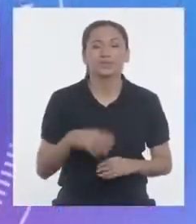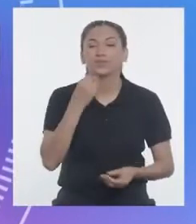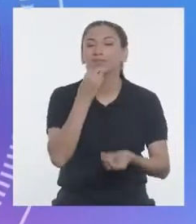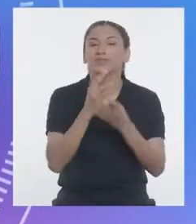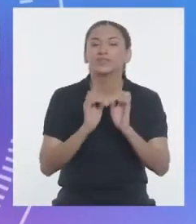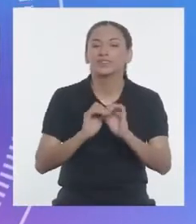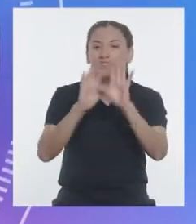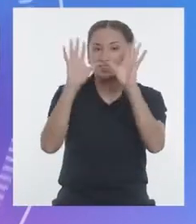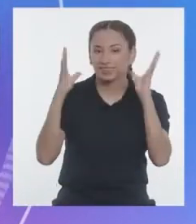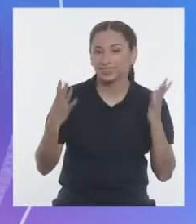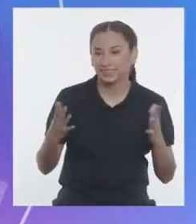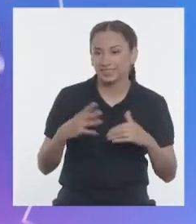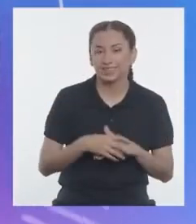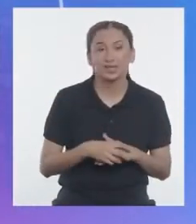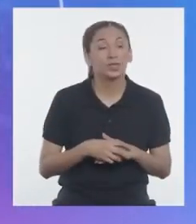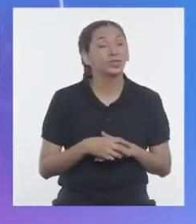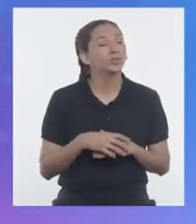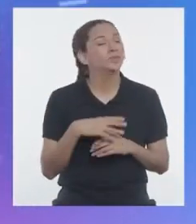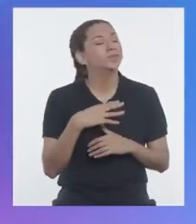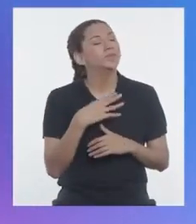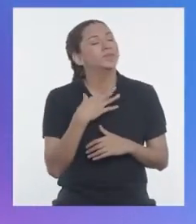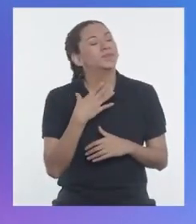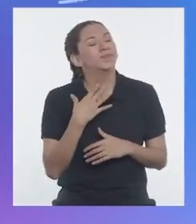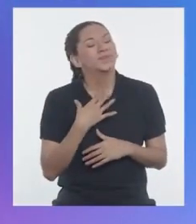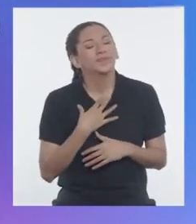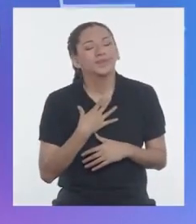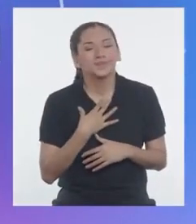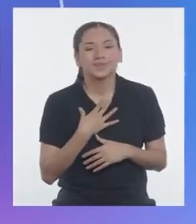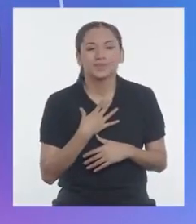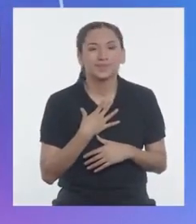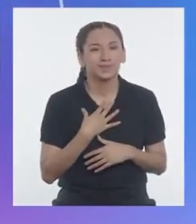¡Buenos días! ¡Buenos ¡Mmm!